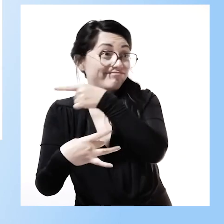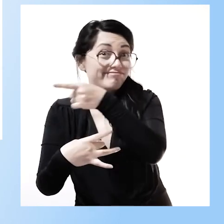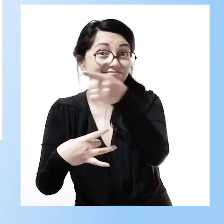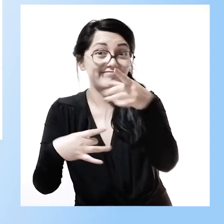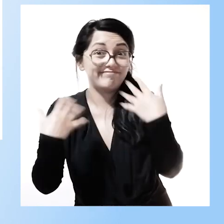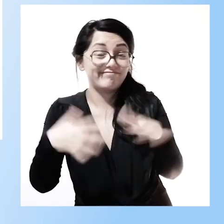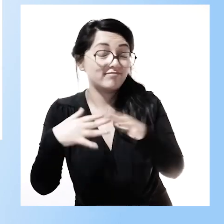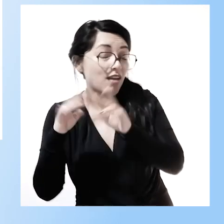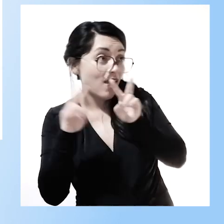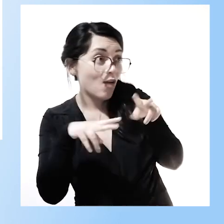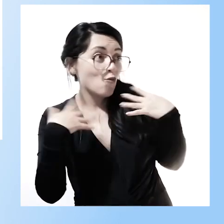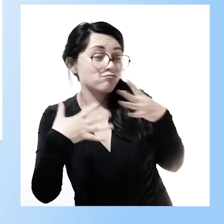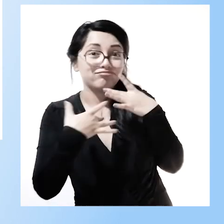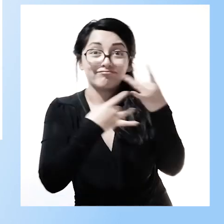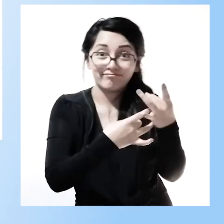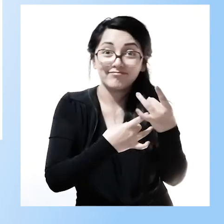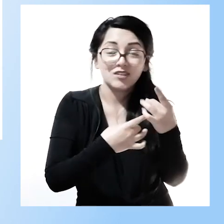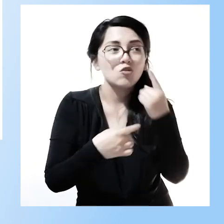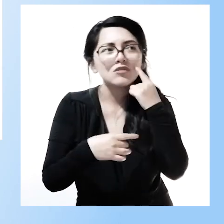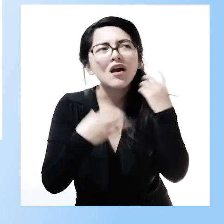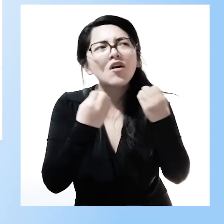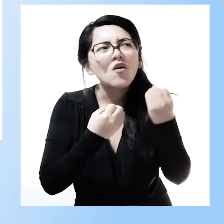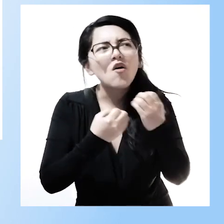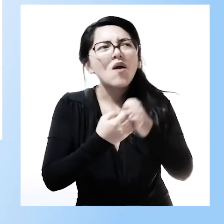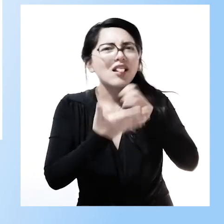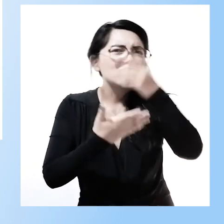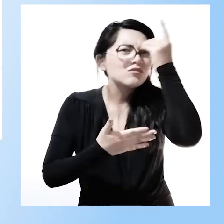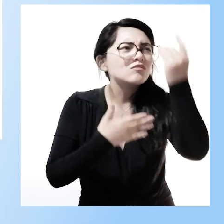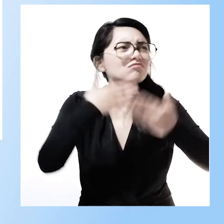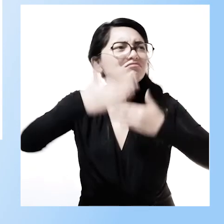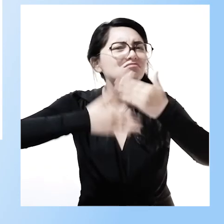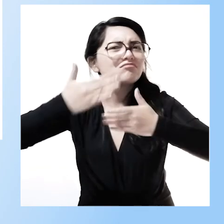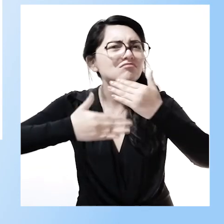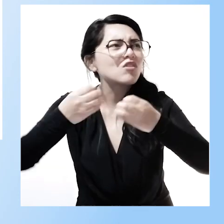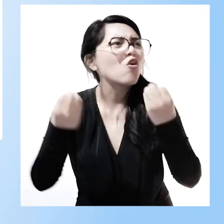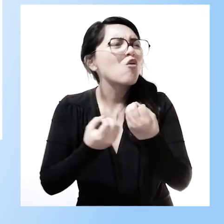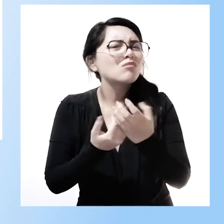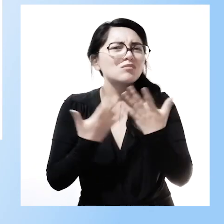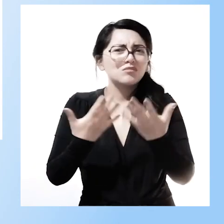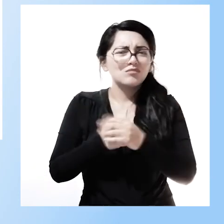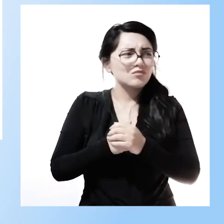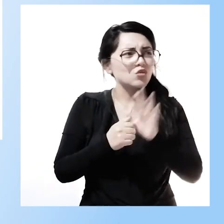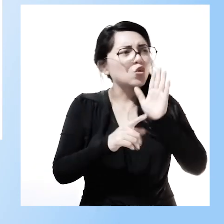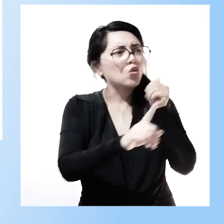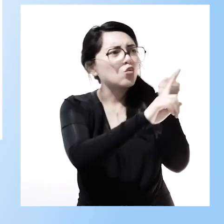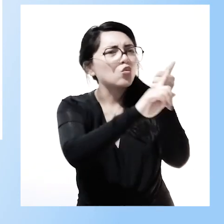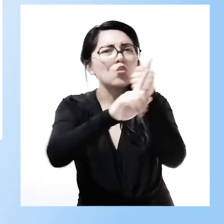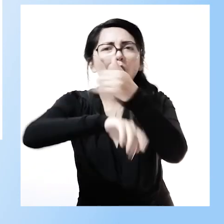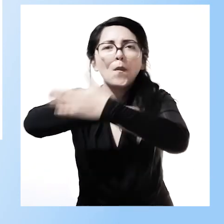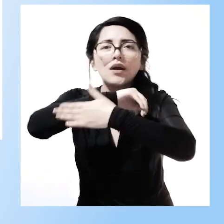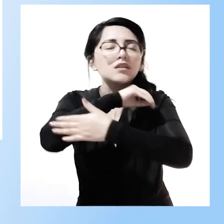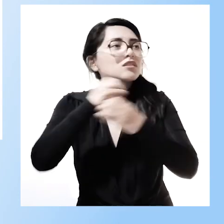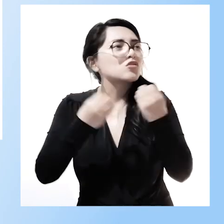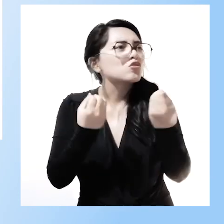justamente cómo es la pedagogía, cómo es que ustedes avanzan y desarrollan la pedagogía hospitalaria en sus países, cómo son las